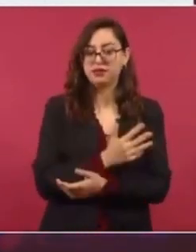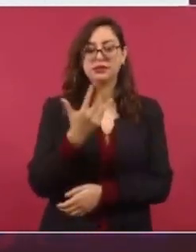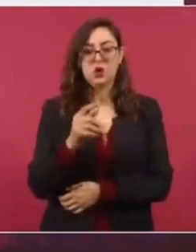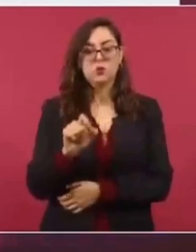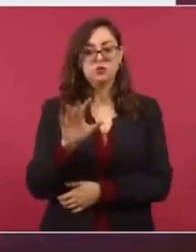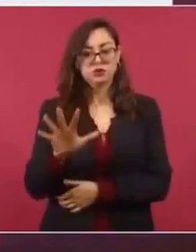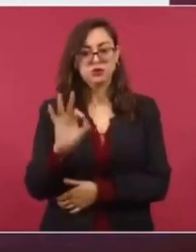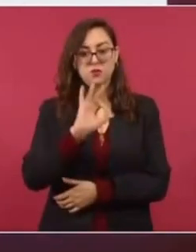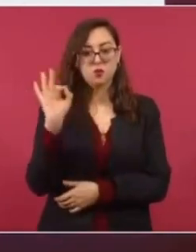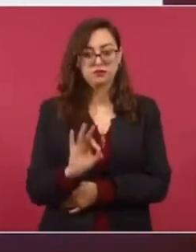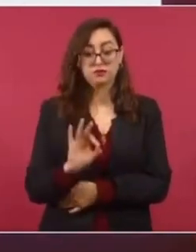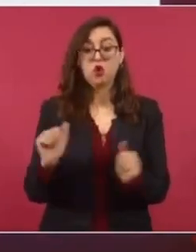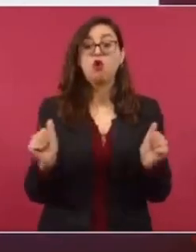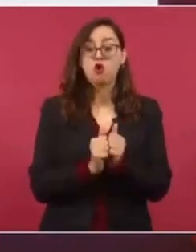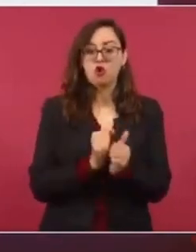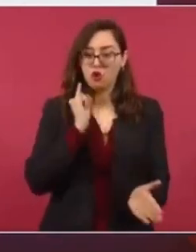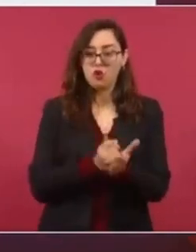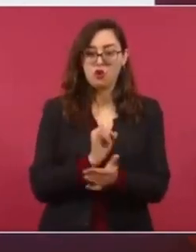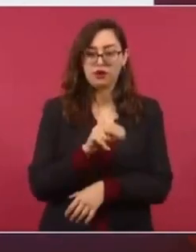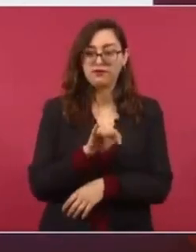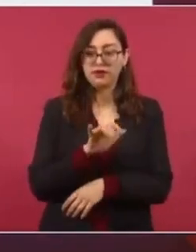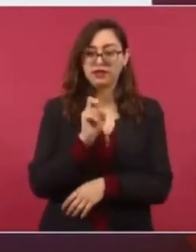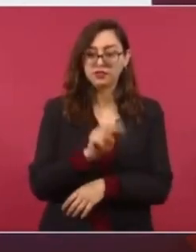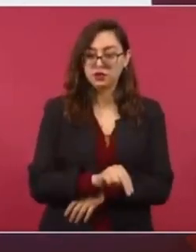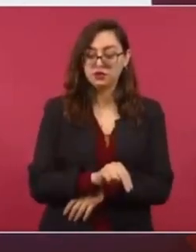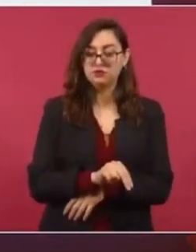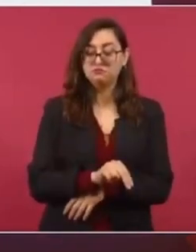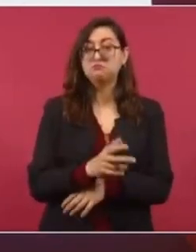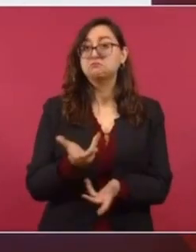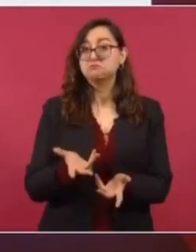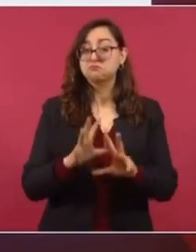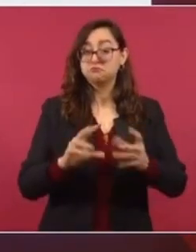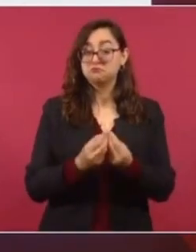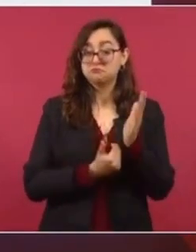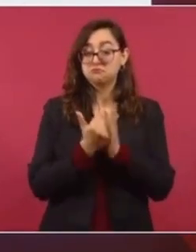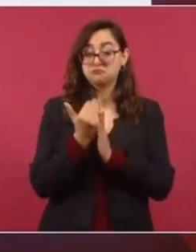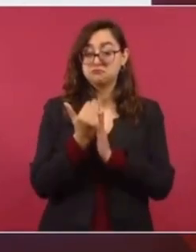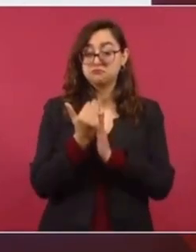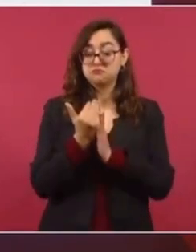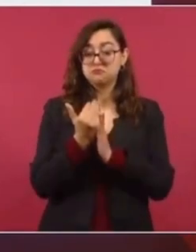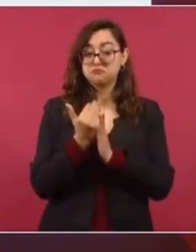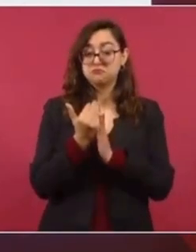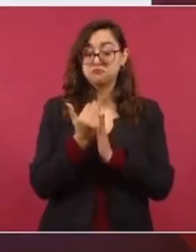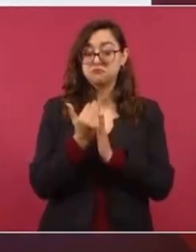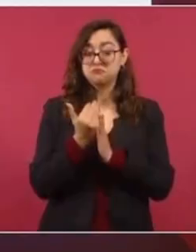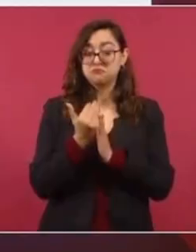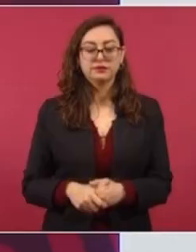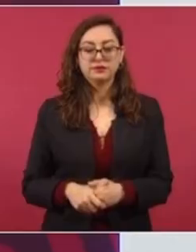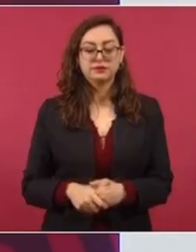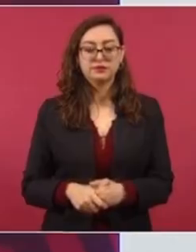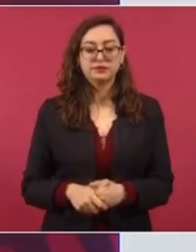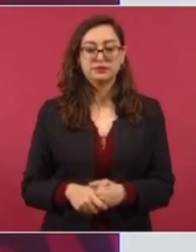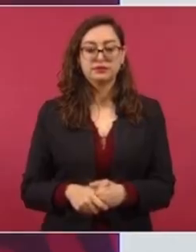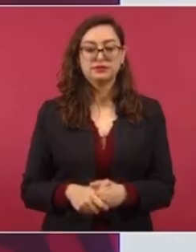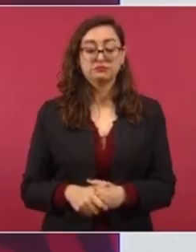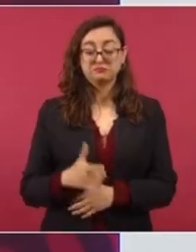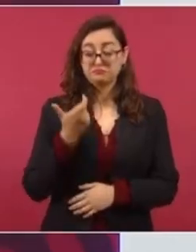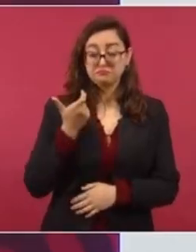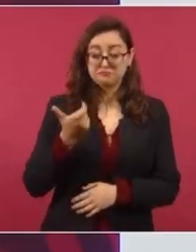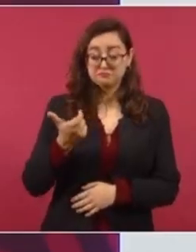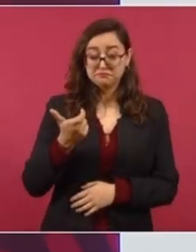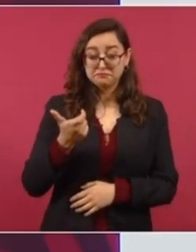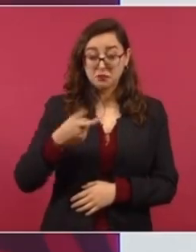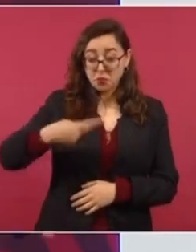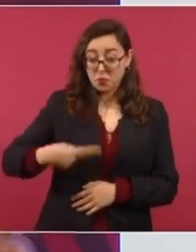aumentáramos inflación, estaríamos hablando de un incremento nominal como del 13%. El peso está resistiendo